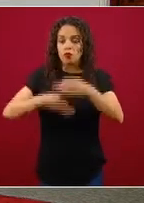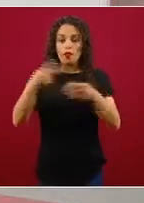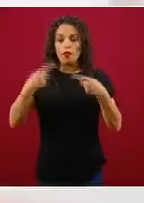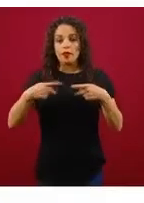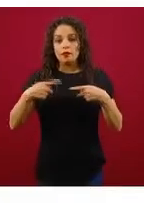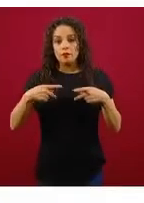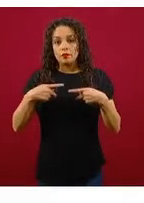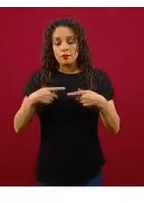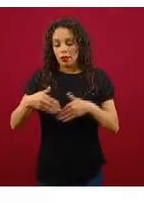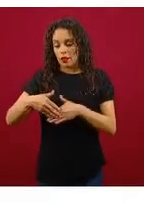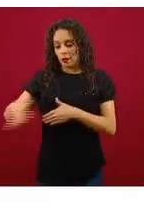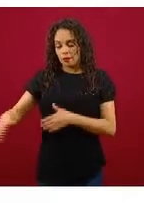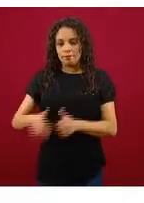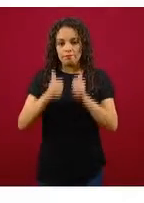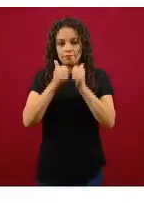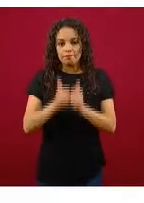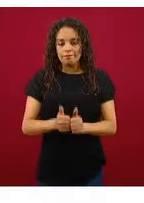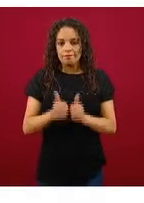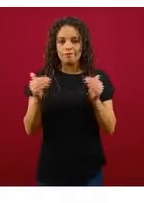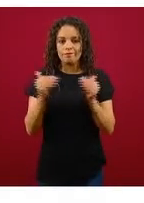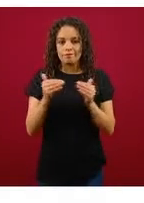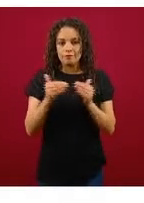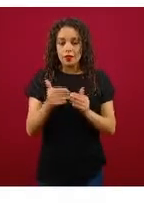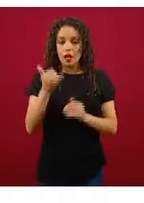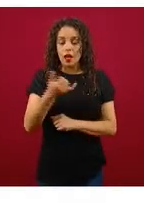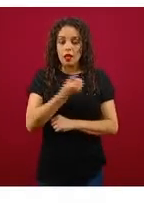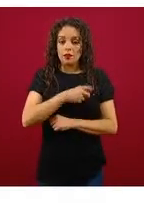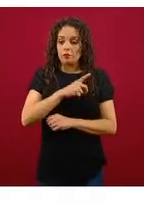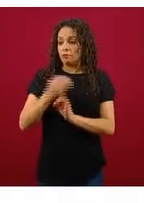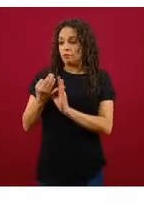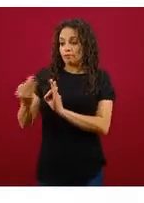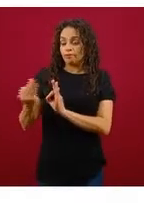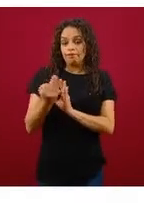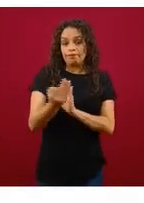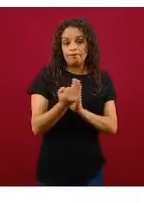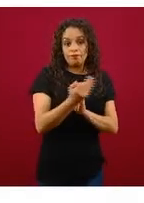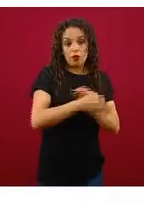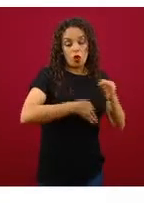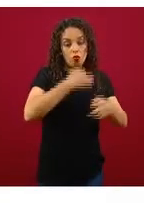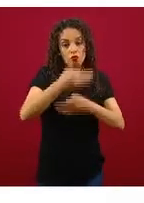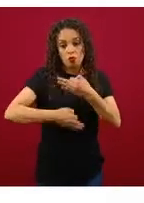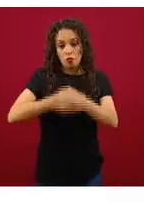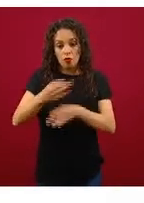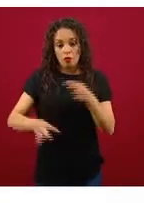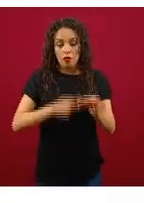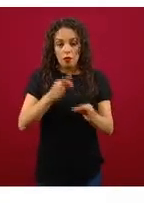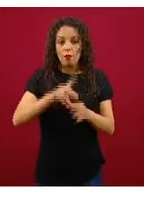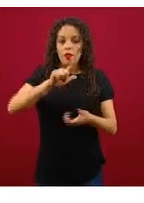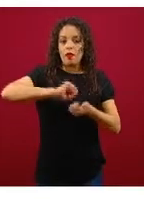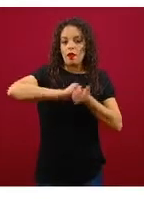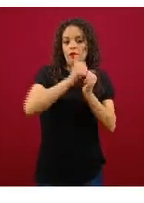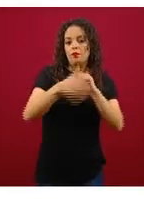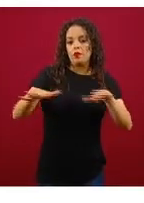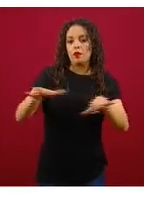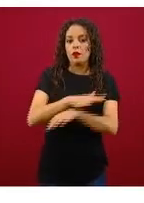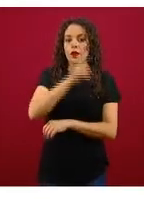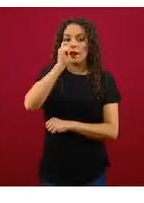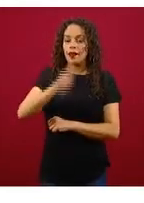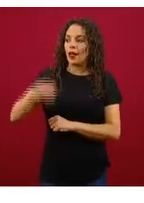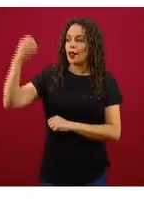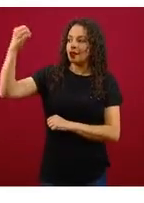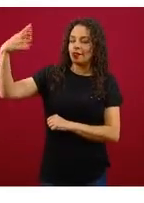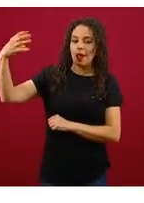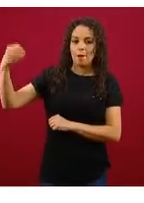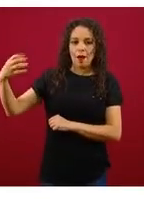distancia, del resguardo domiciliario para todos, a una semaforización. Y en este momento de semáforos,